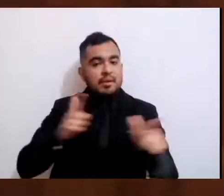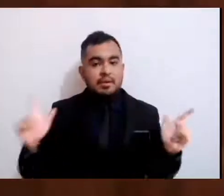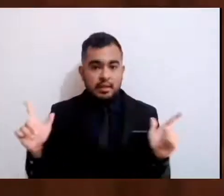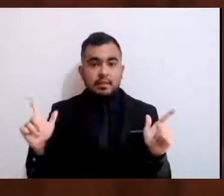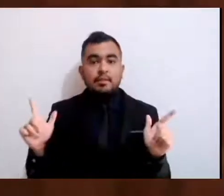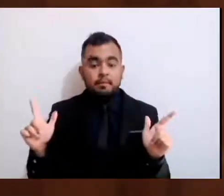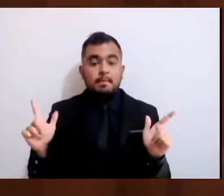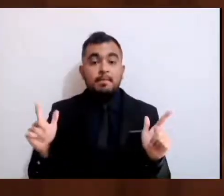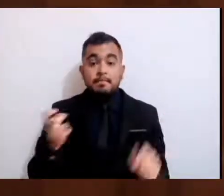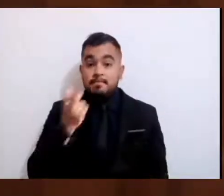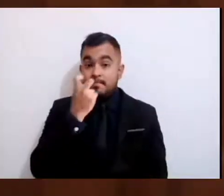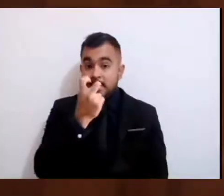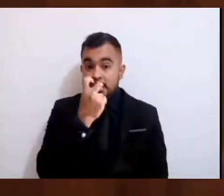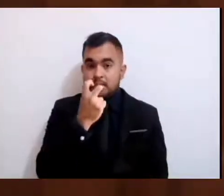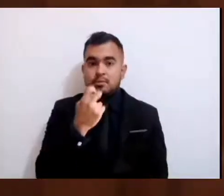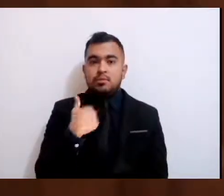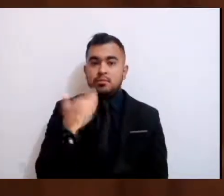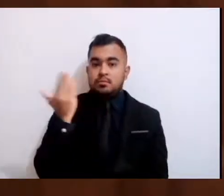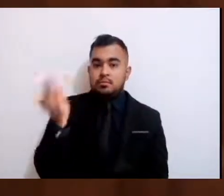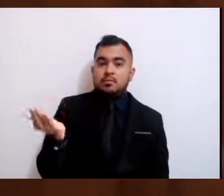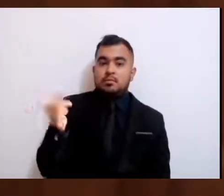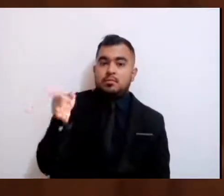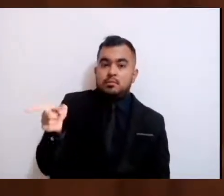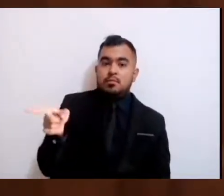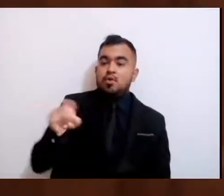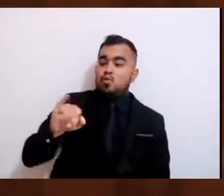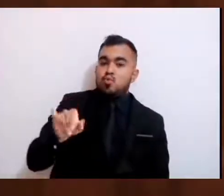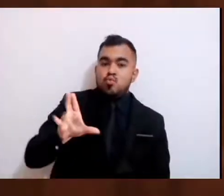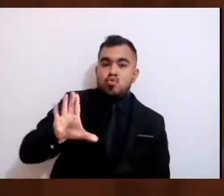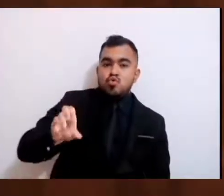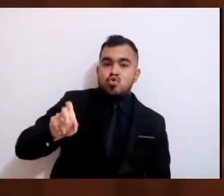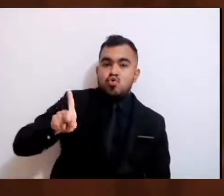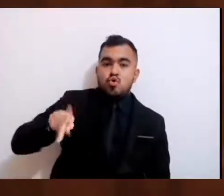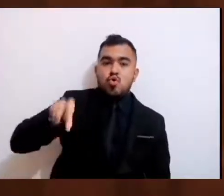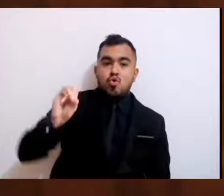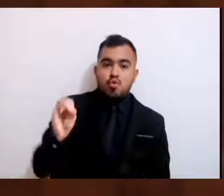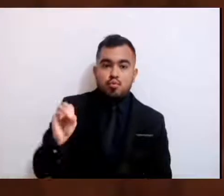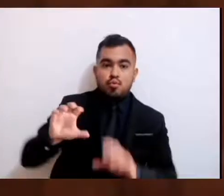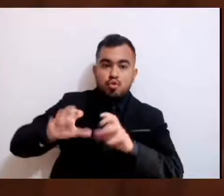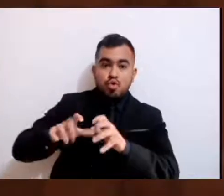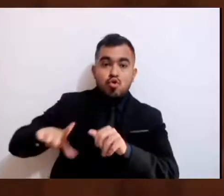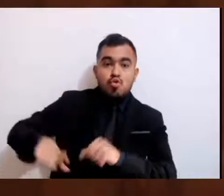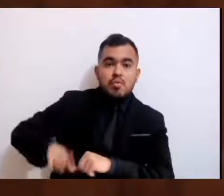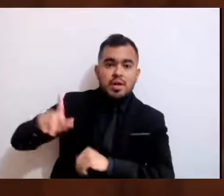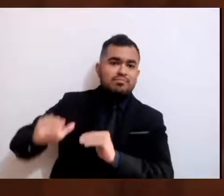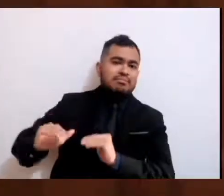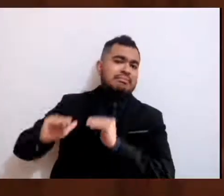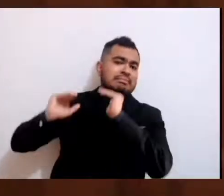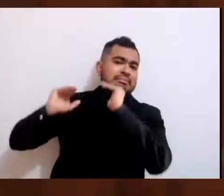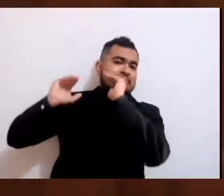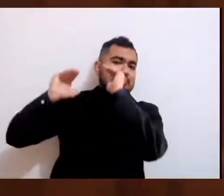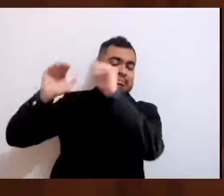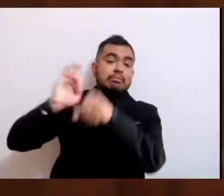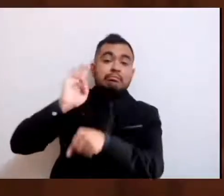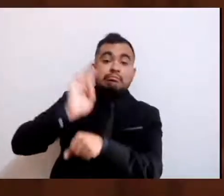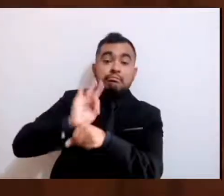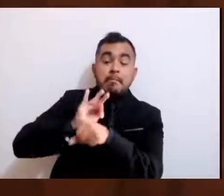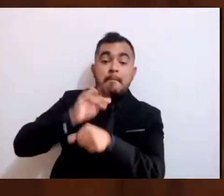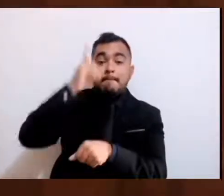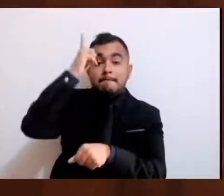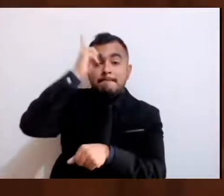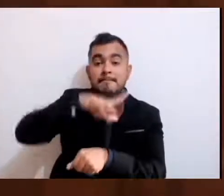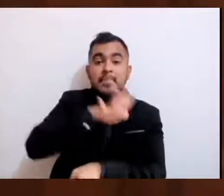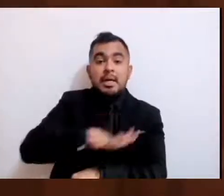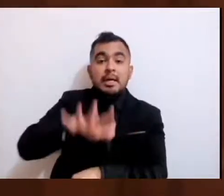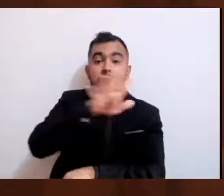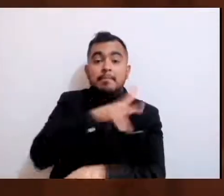que la Junta de Gobierno, que es el máximo órgano del mecanismo de protección integral de periodistas y